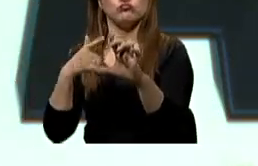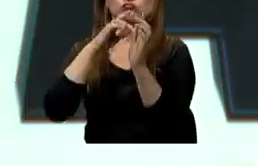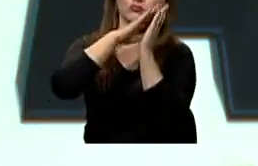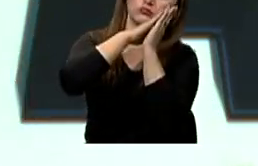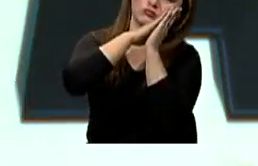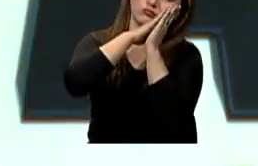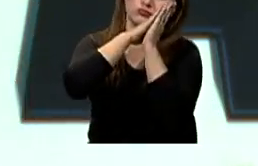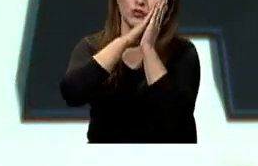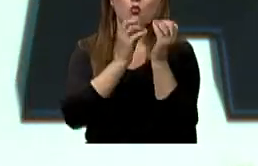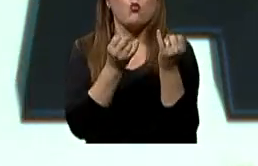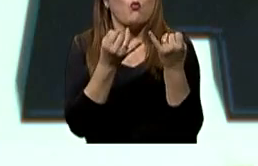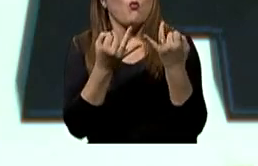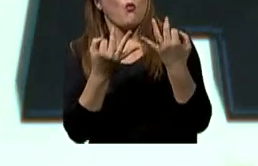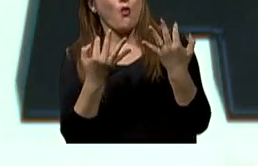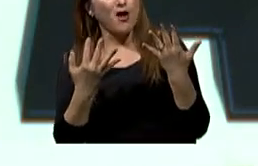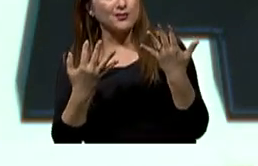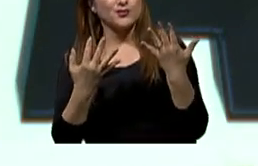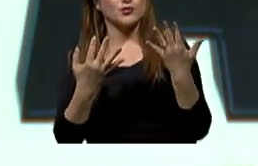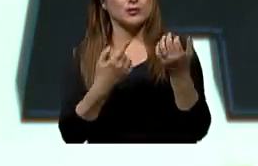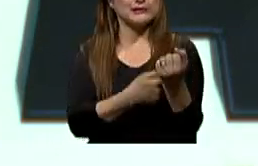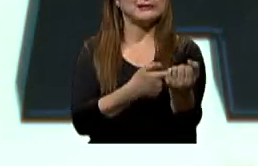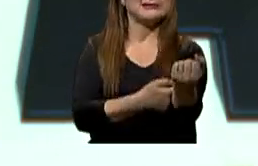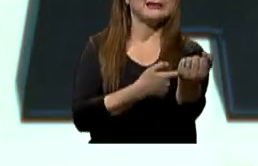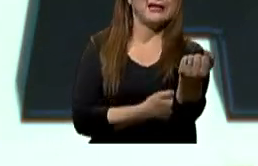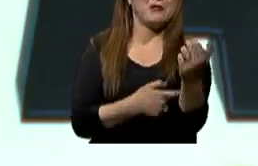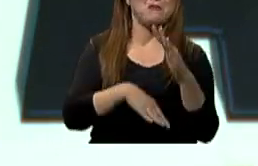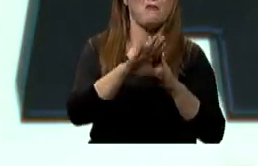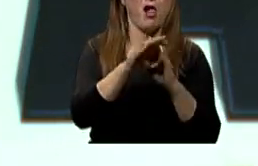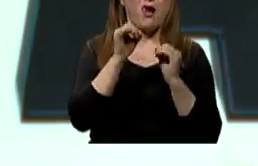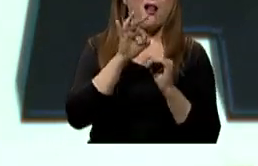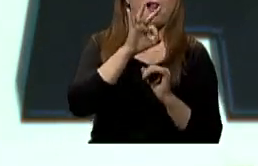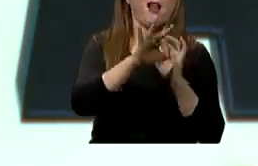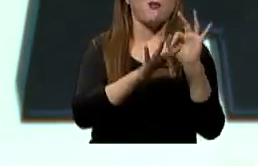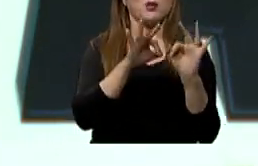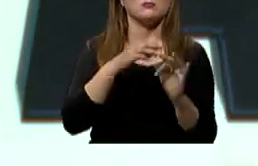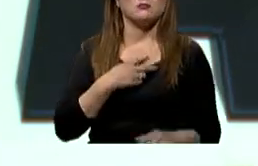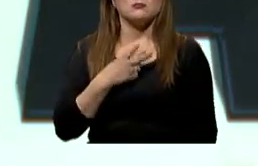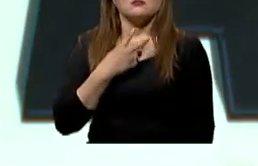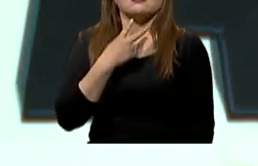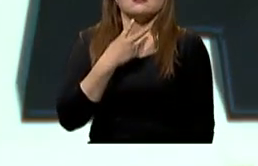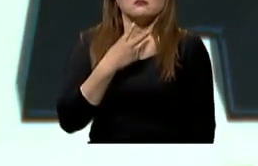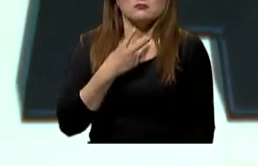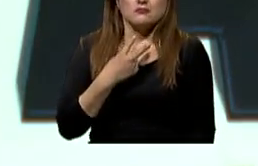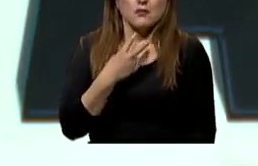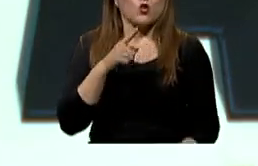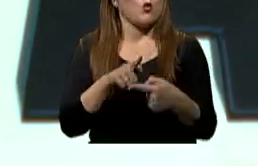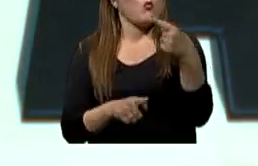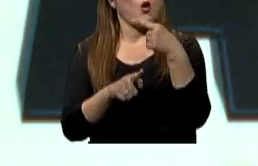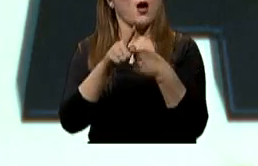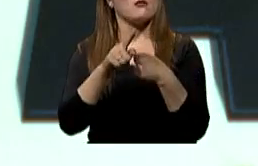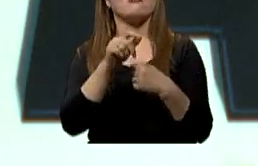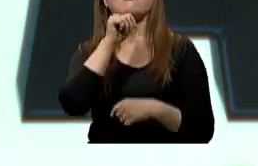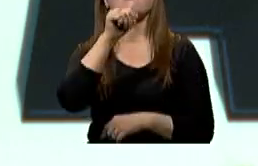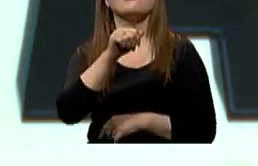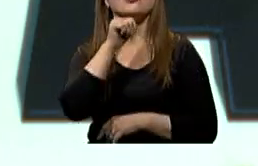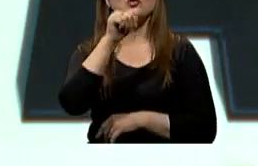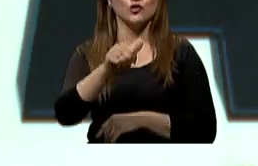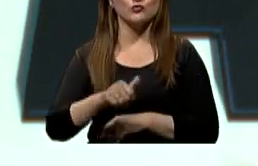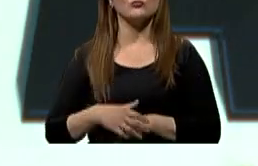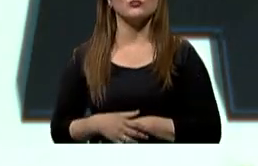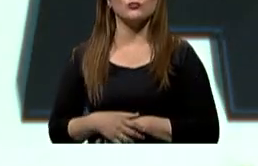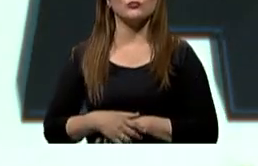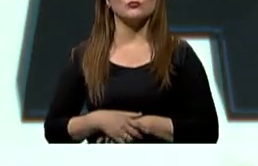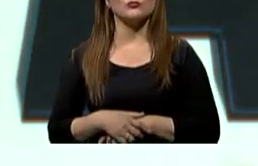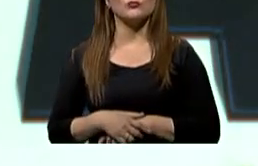sueño nocturno, a ver si hay un exceso de CO2 o una falta de oxígeno. El paciente debe llegar al sitio